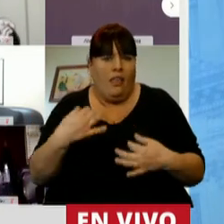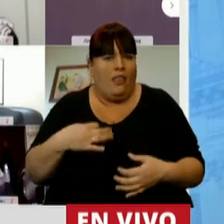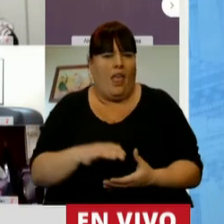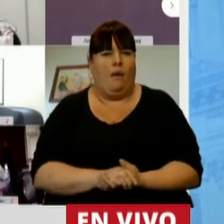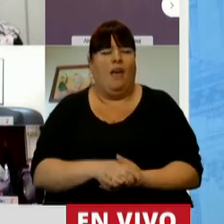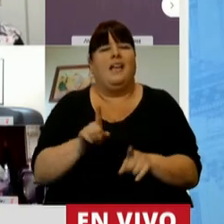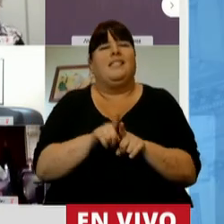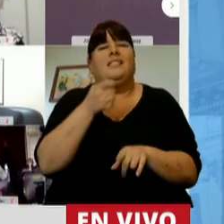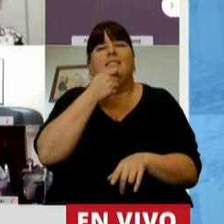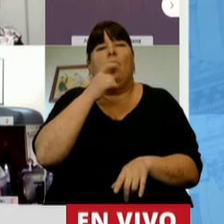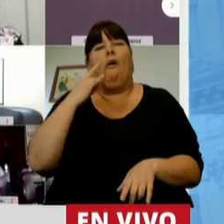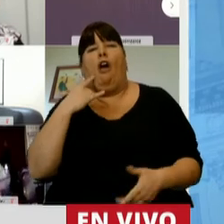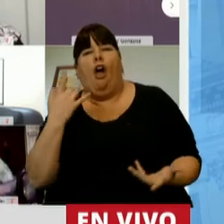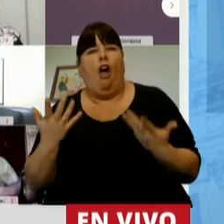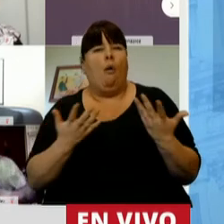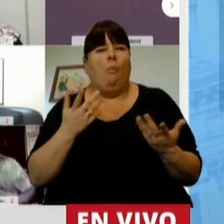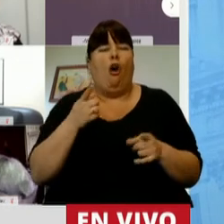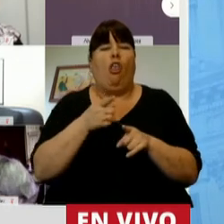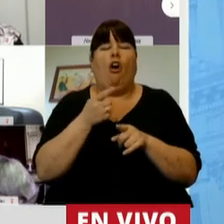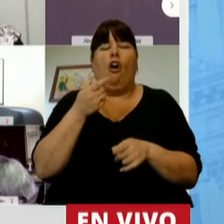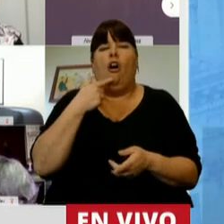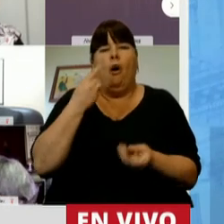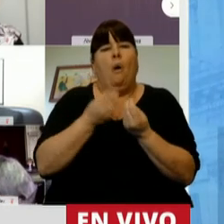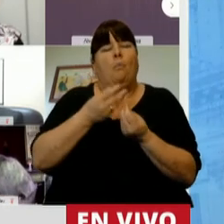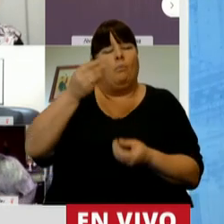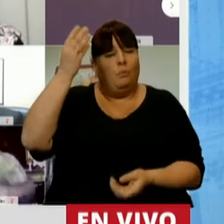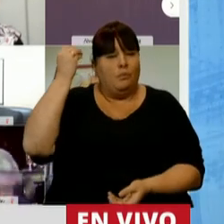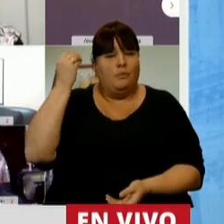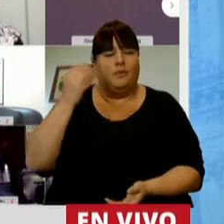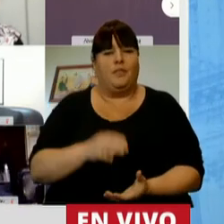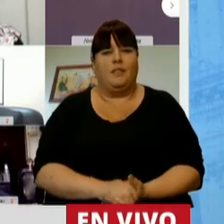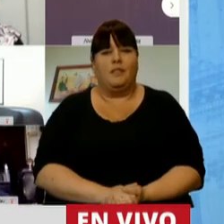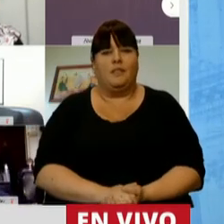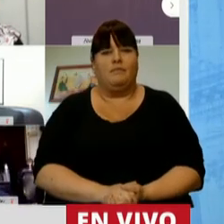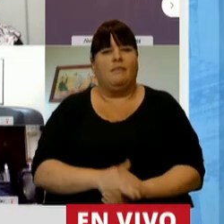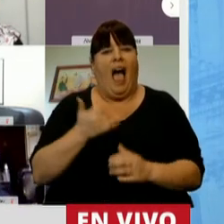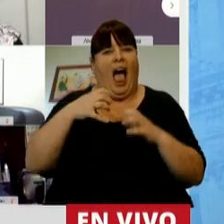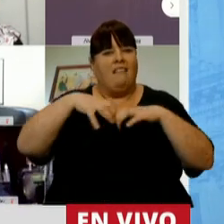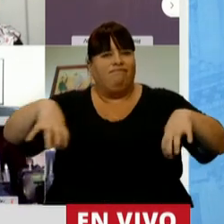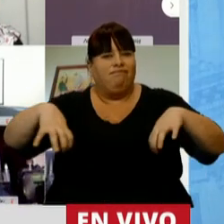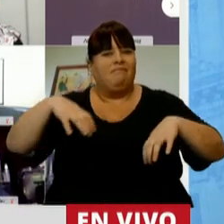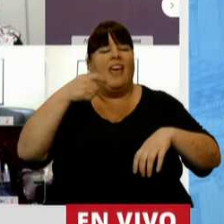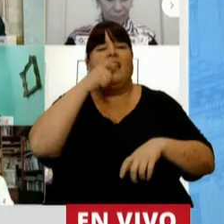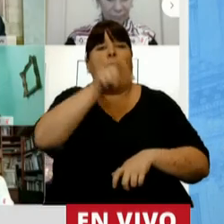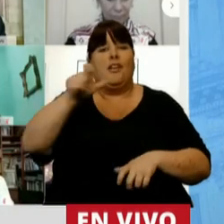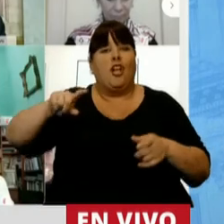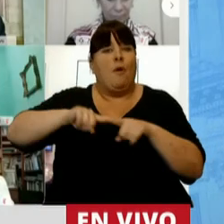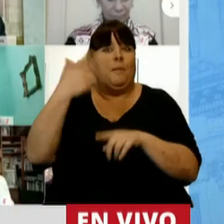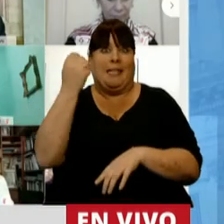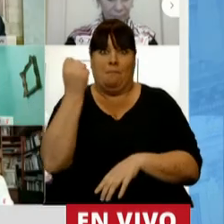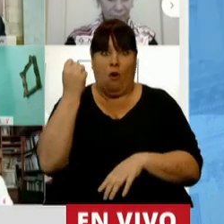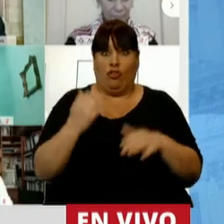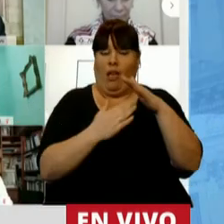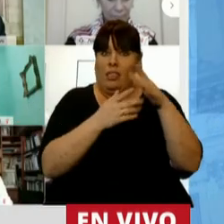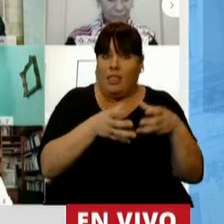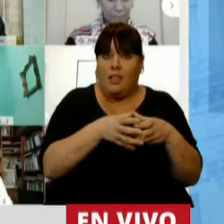Esa zona de confort que ha establecido muchas veces una grieta que invita a que los dirigentes, a los principales